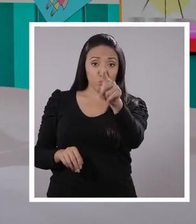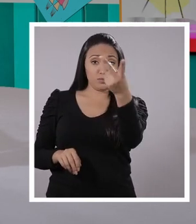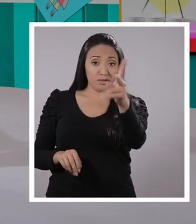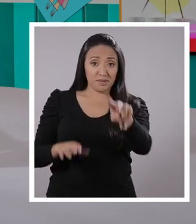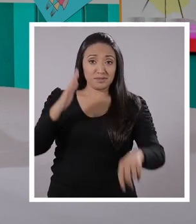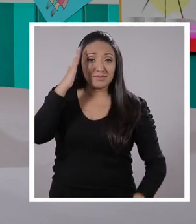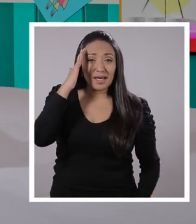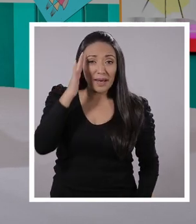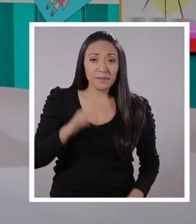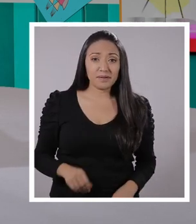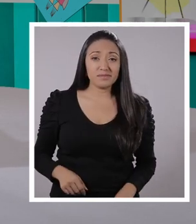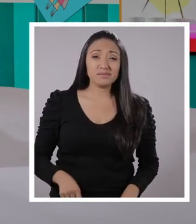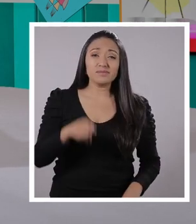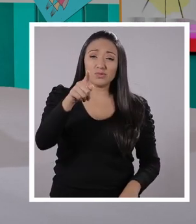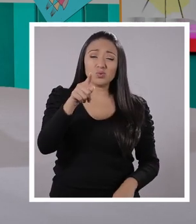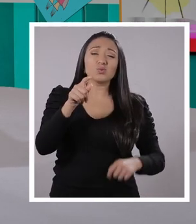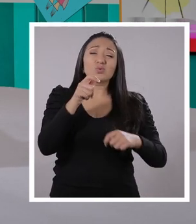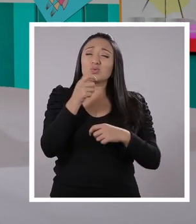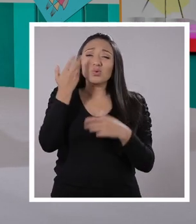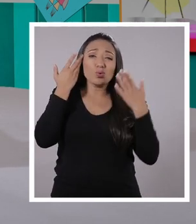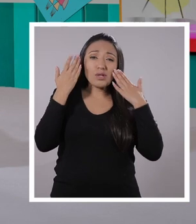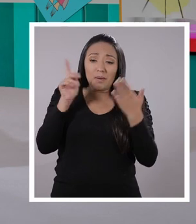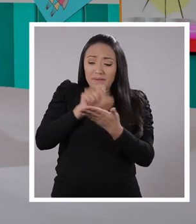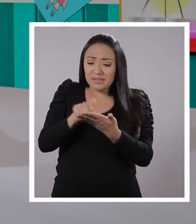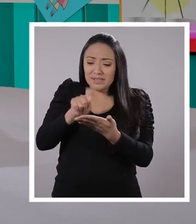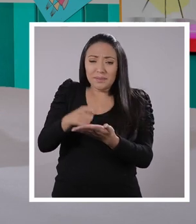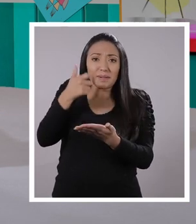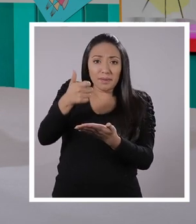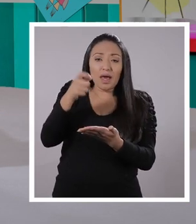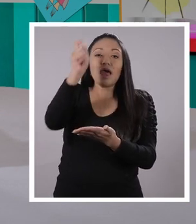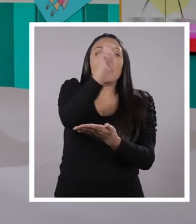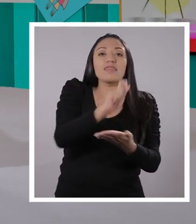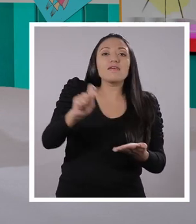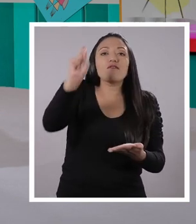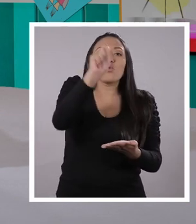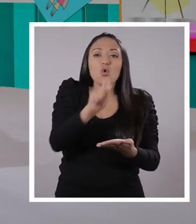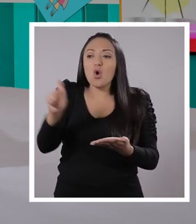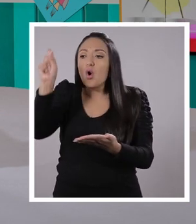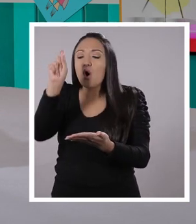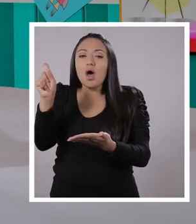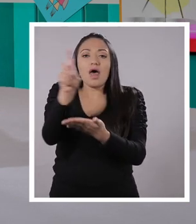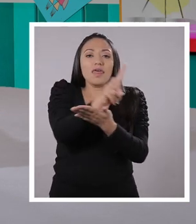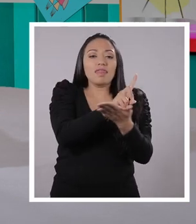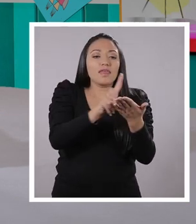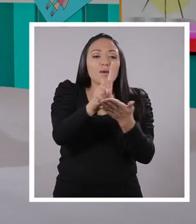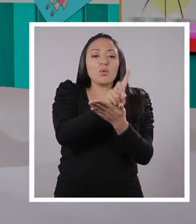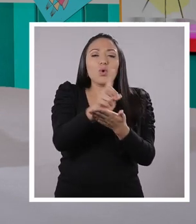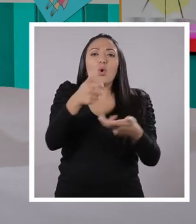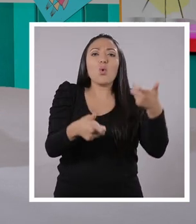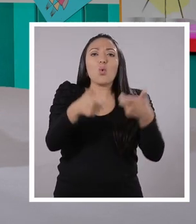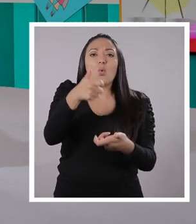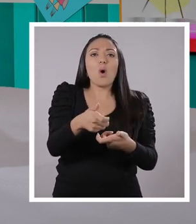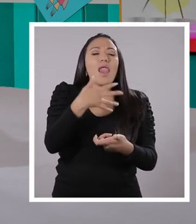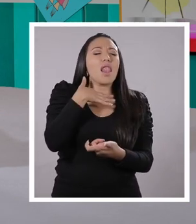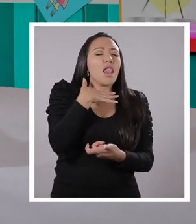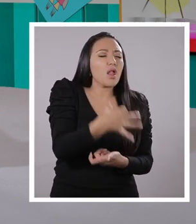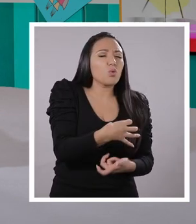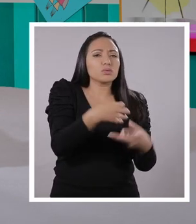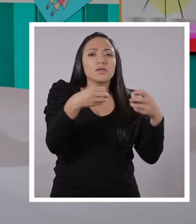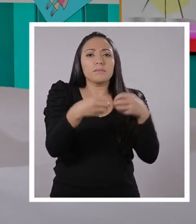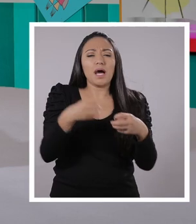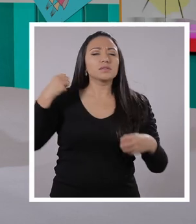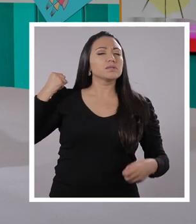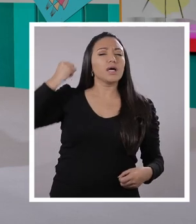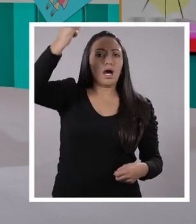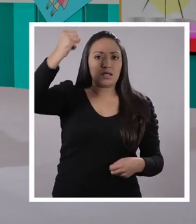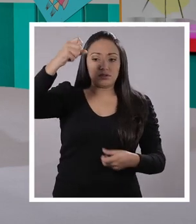también en casa. Si todavía no pueden escribir, pueden dibujar. ¿Cuál de estos derechos les representa? ¿Cuál les gusta más? Y